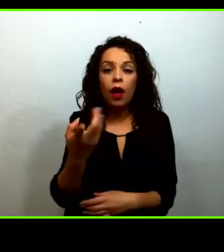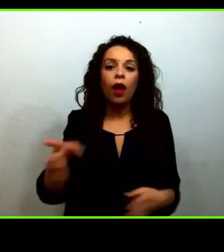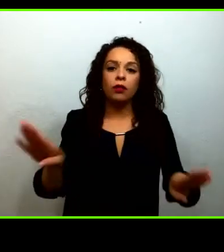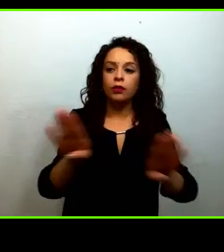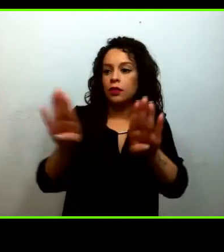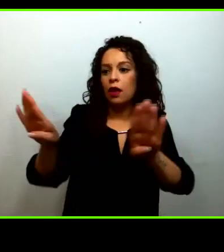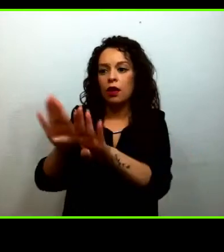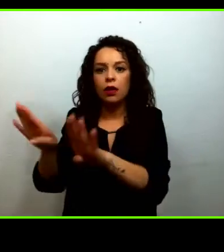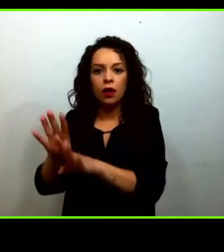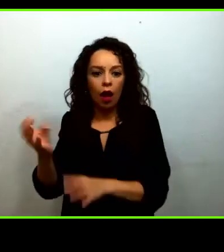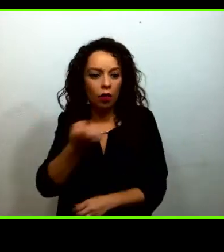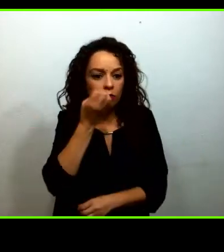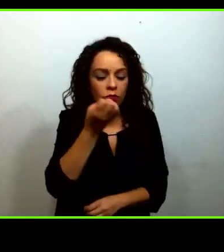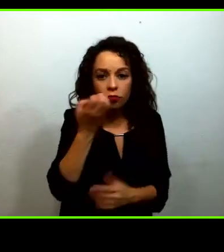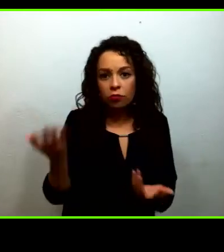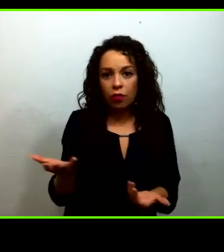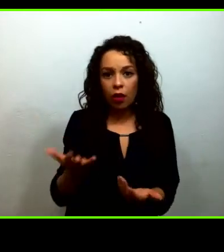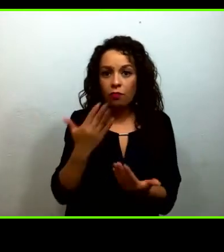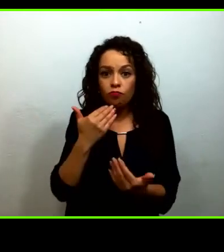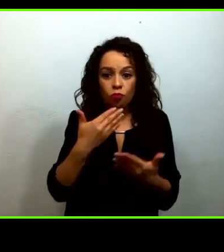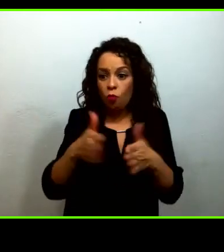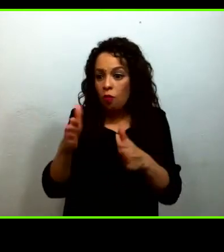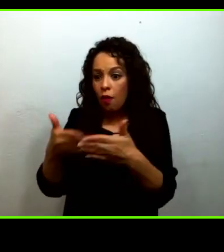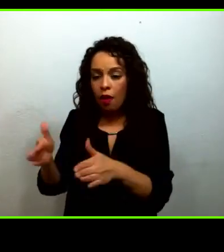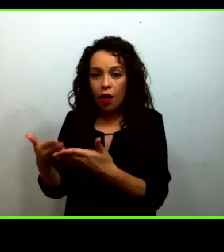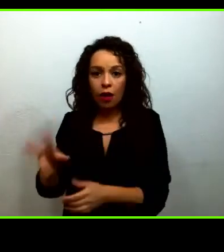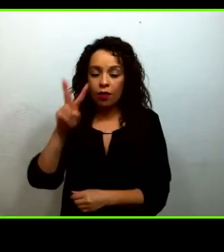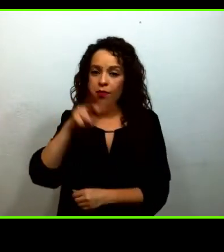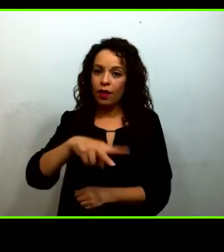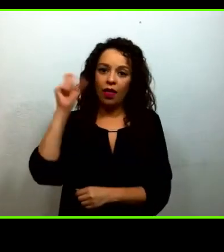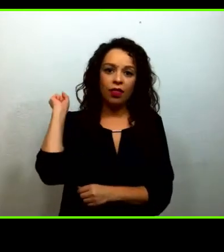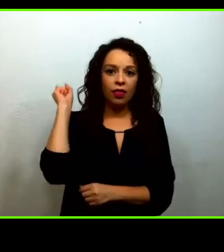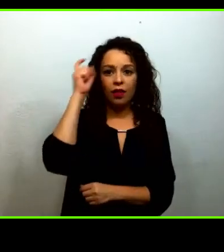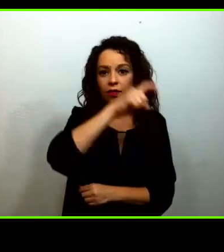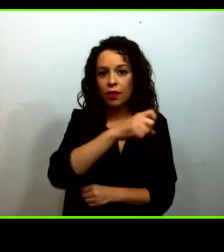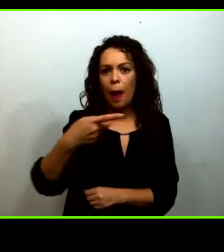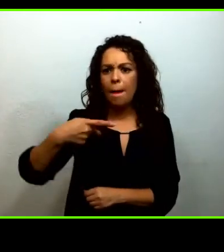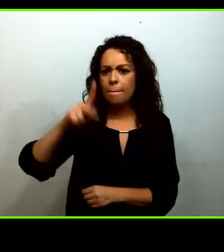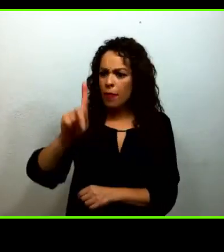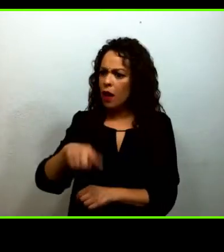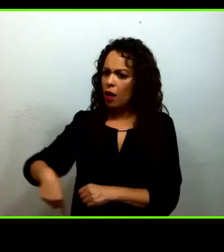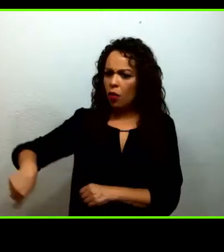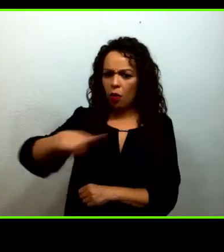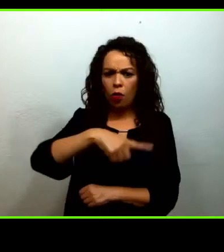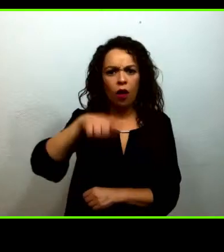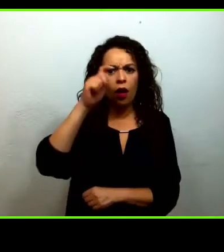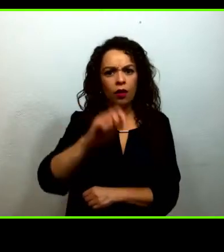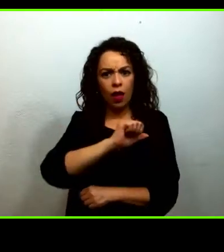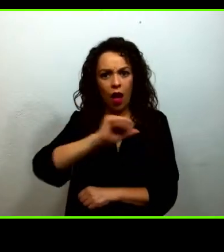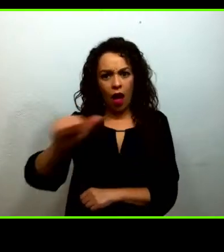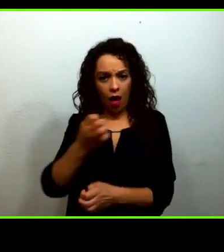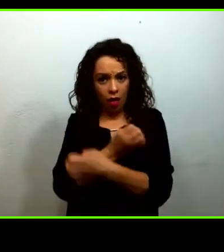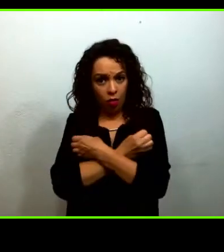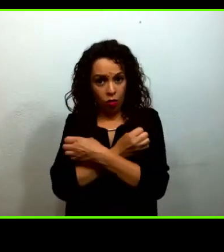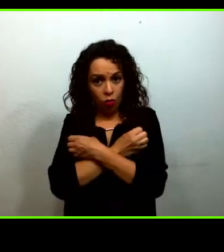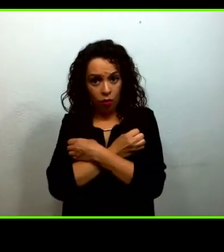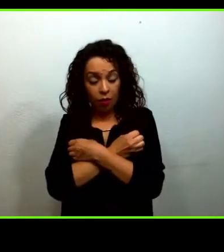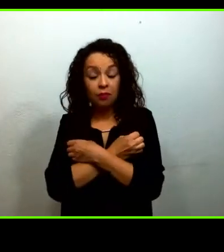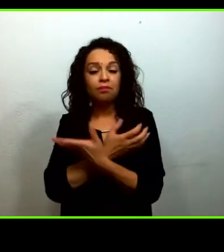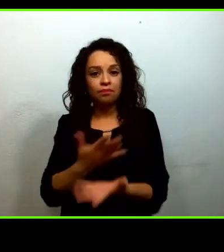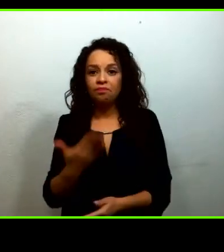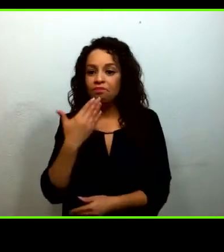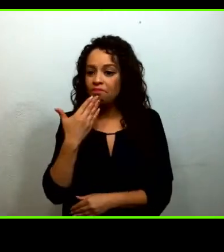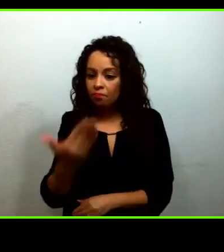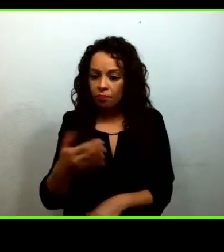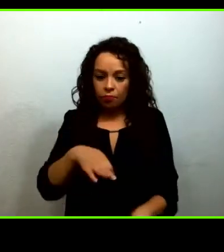que también ha tenido realmente respuestas muy favorables en donde las comunidades educativas han realizado grandes esfuerzos para dar